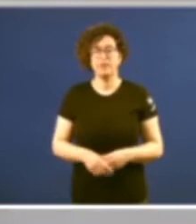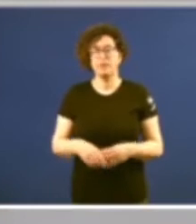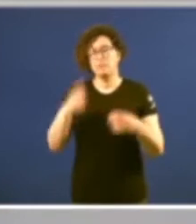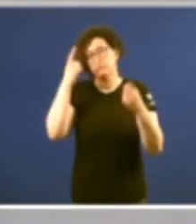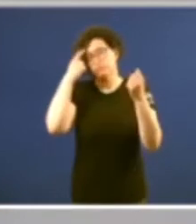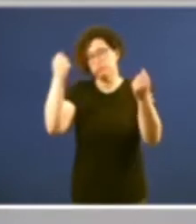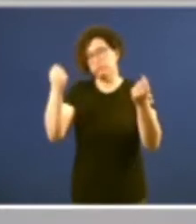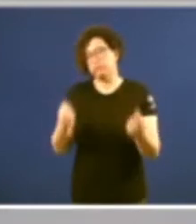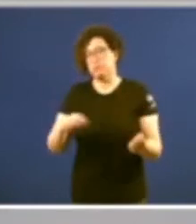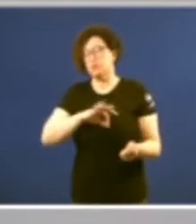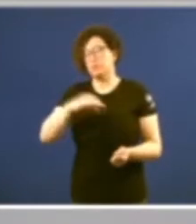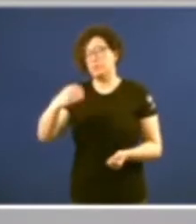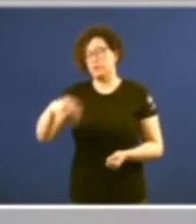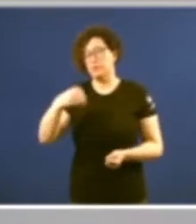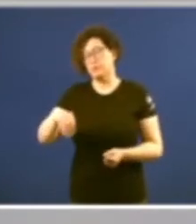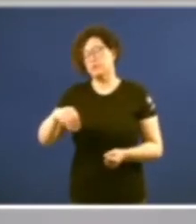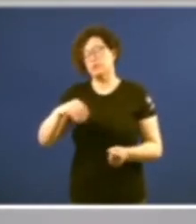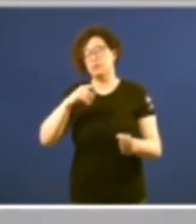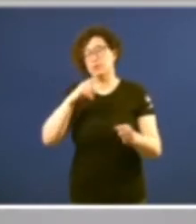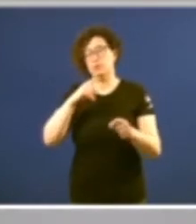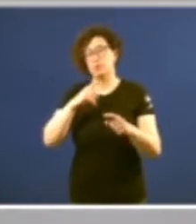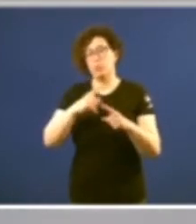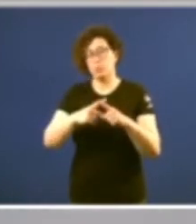presidente de la Junta de Galicia?